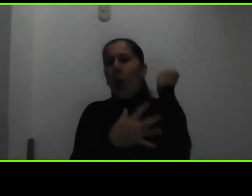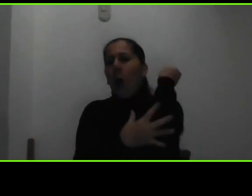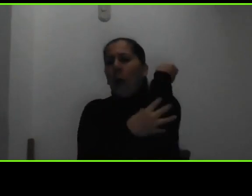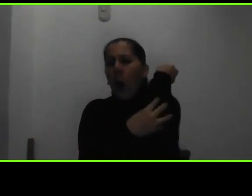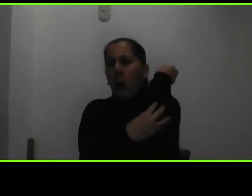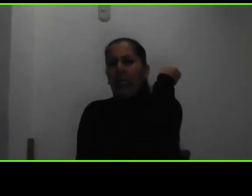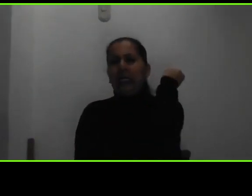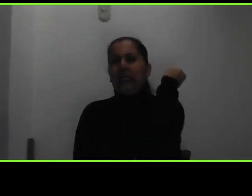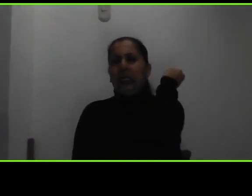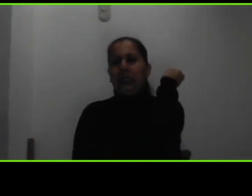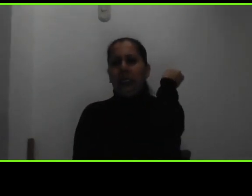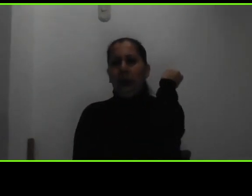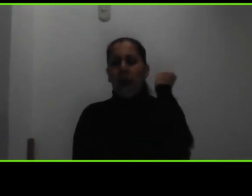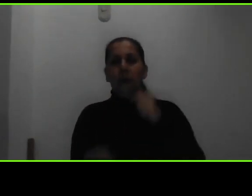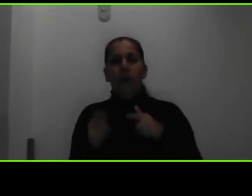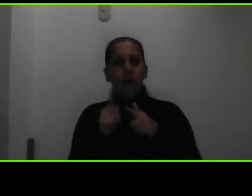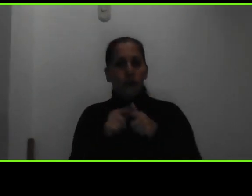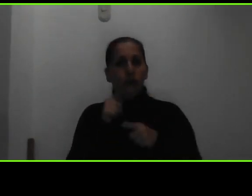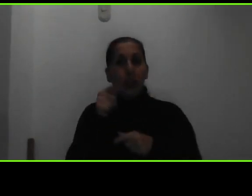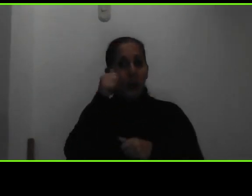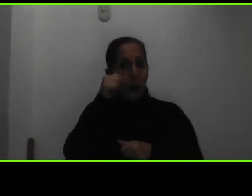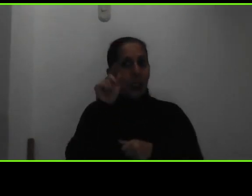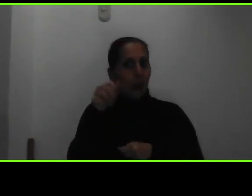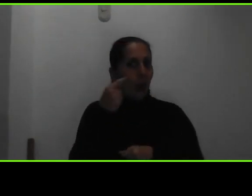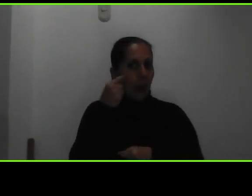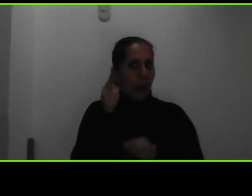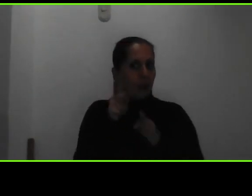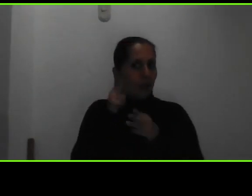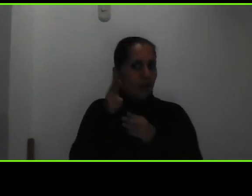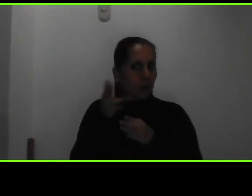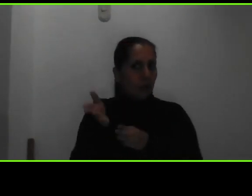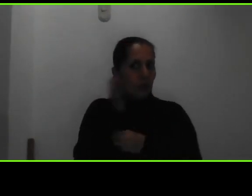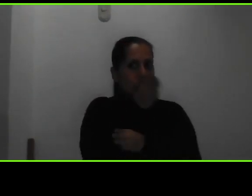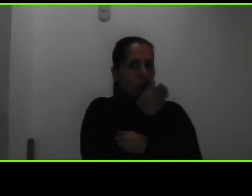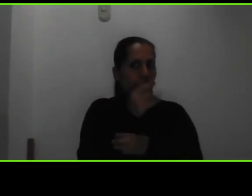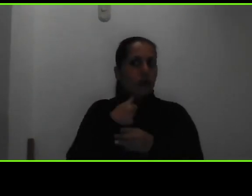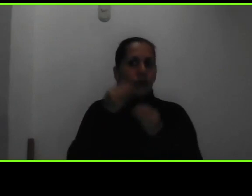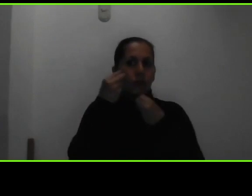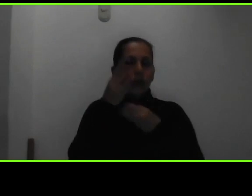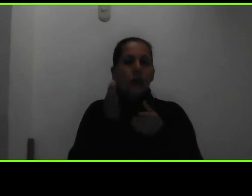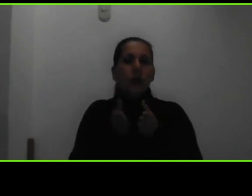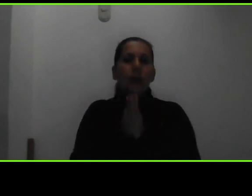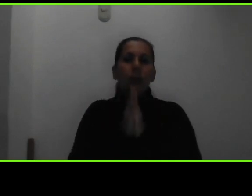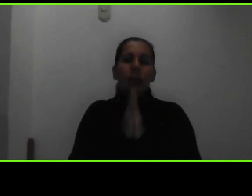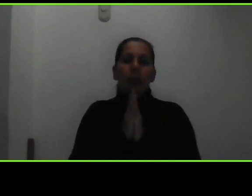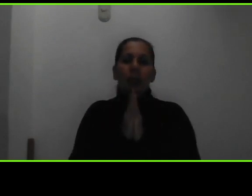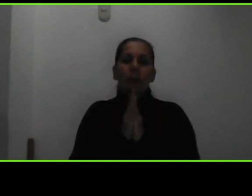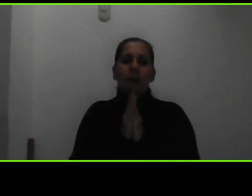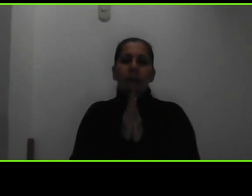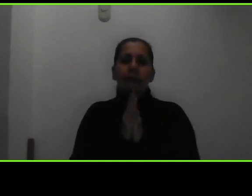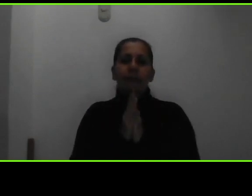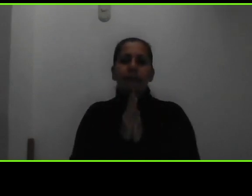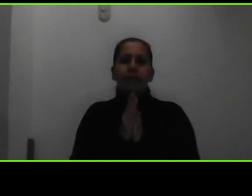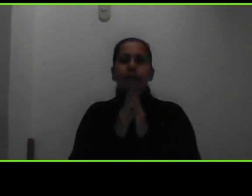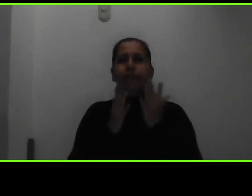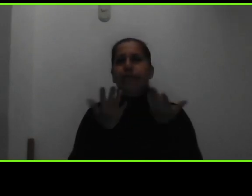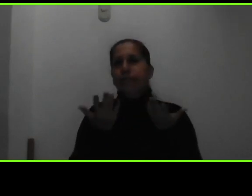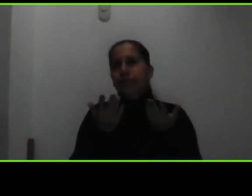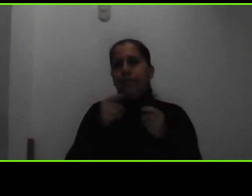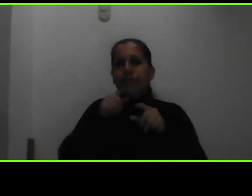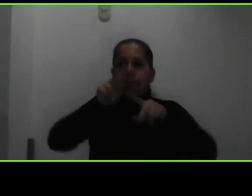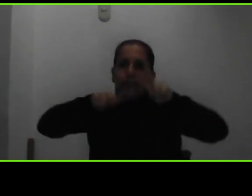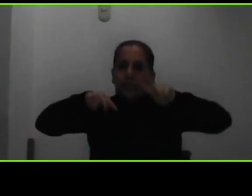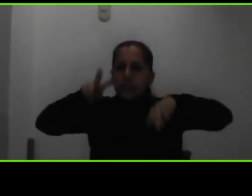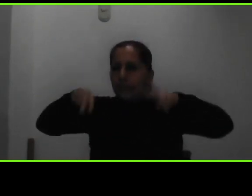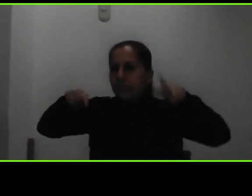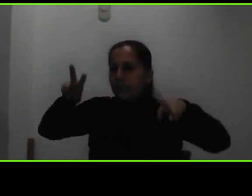vuelven a repasar el video después la información que se solicita es de muy es muy diversa ¿verdad?